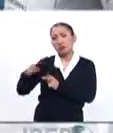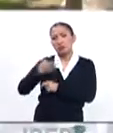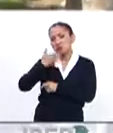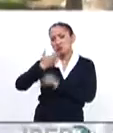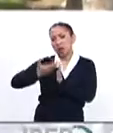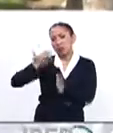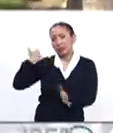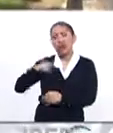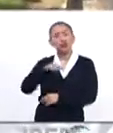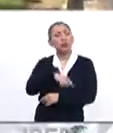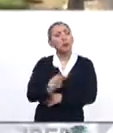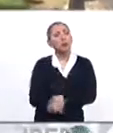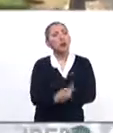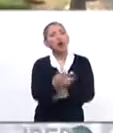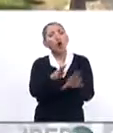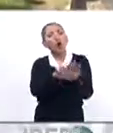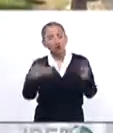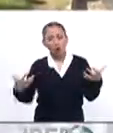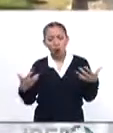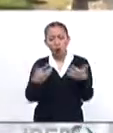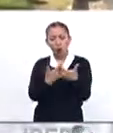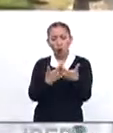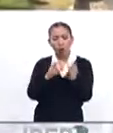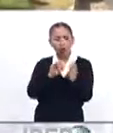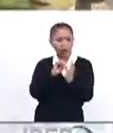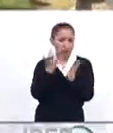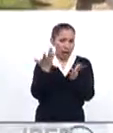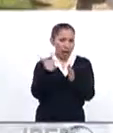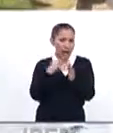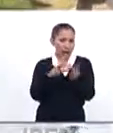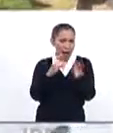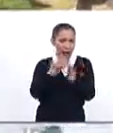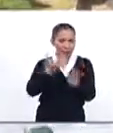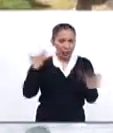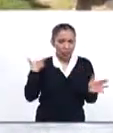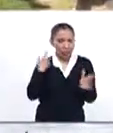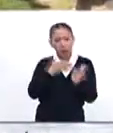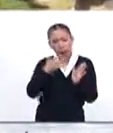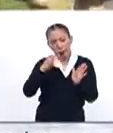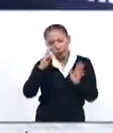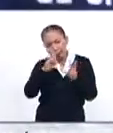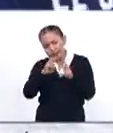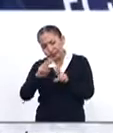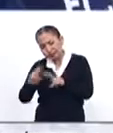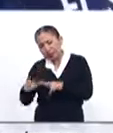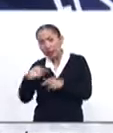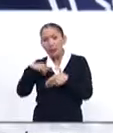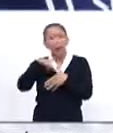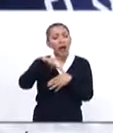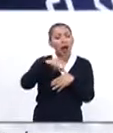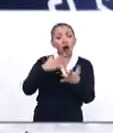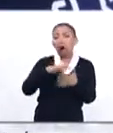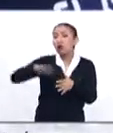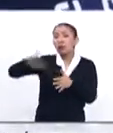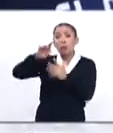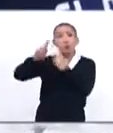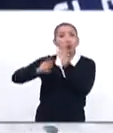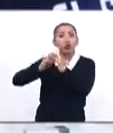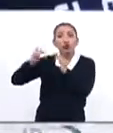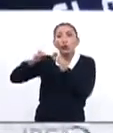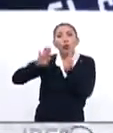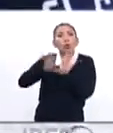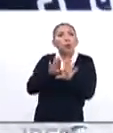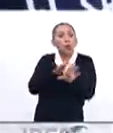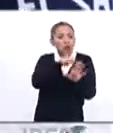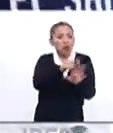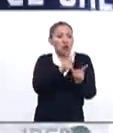en este sentido yo te preguntaría, ¿cómo armoniza esta situación que ya nos explicaste y desglosaste muy bien de América Latina con el resto del mundo? Lo hemos